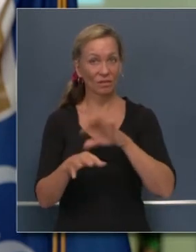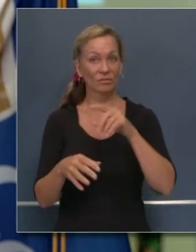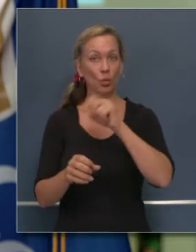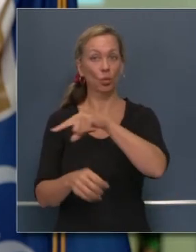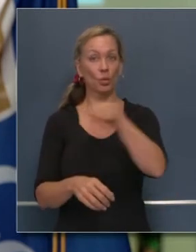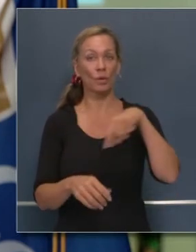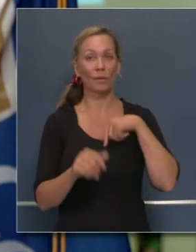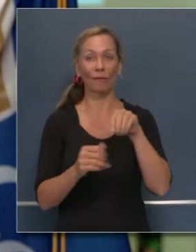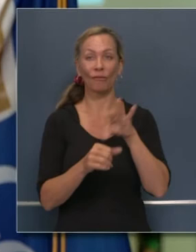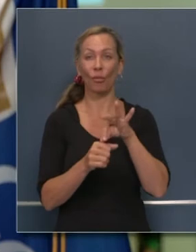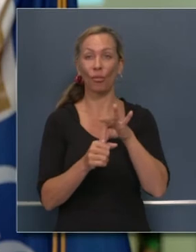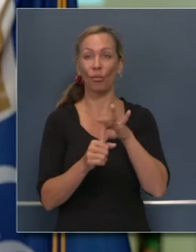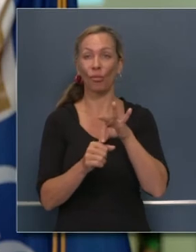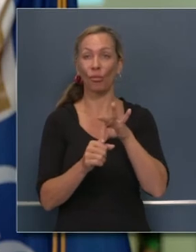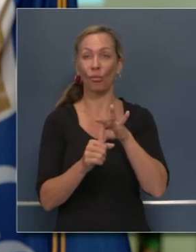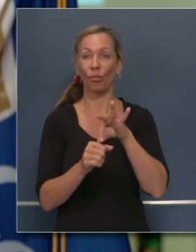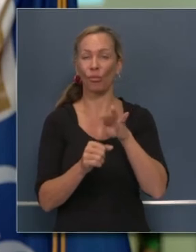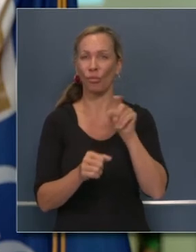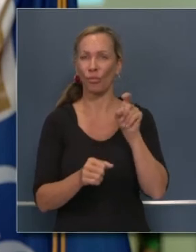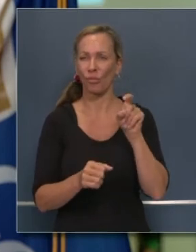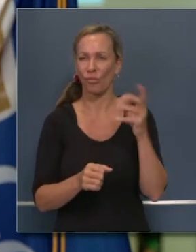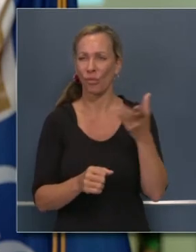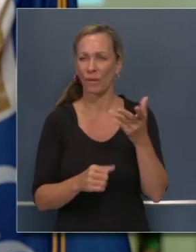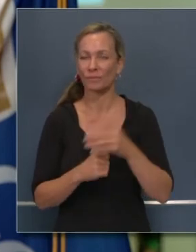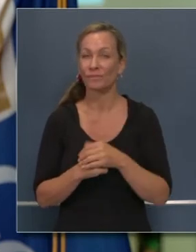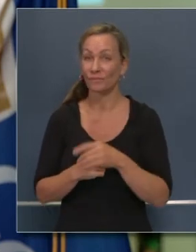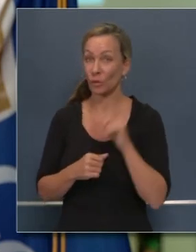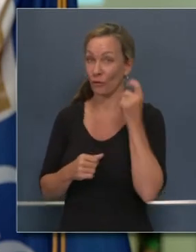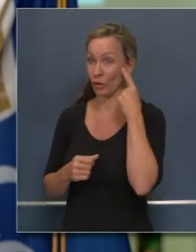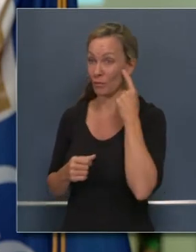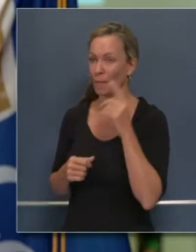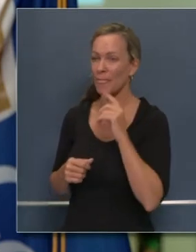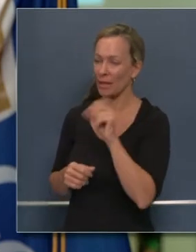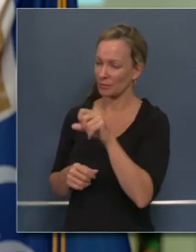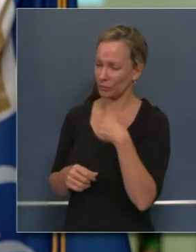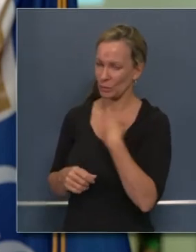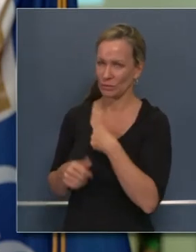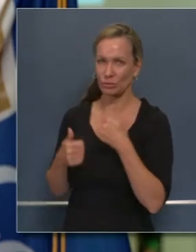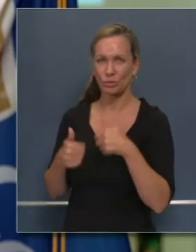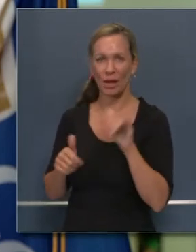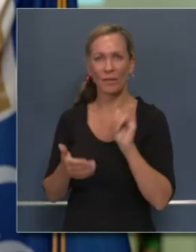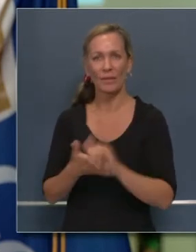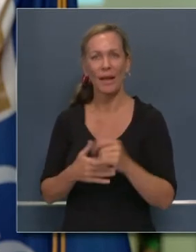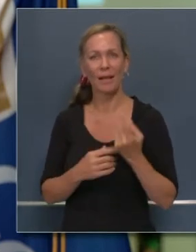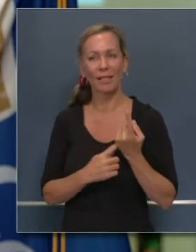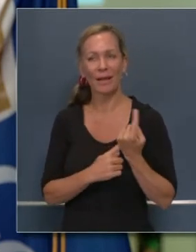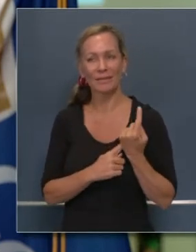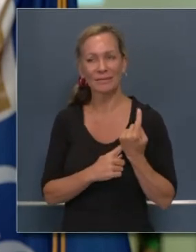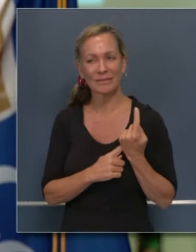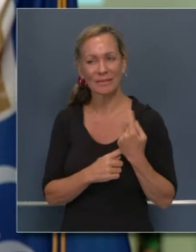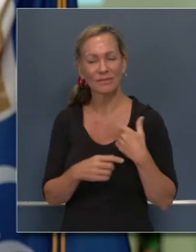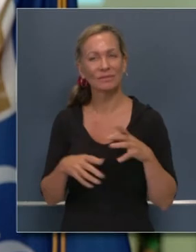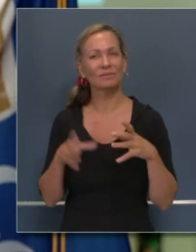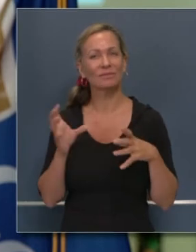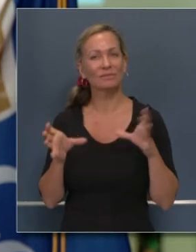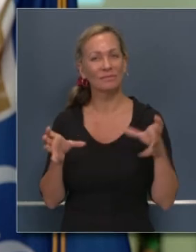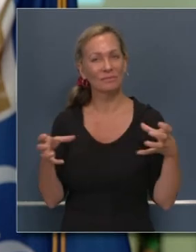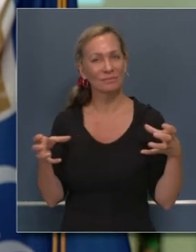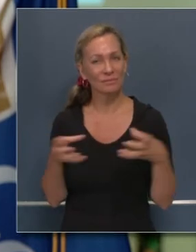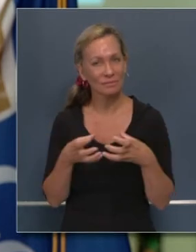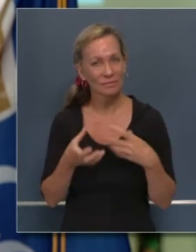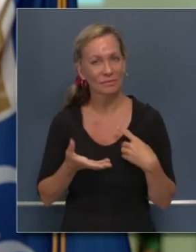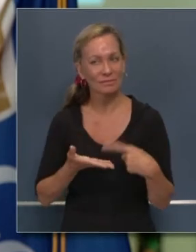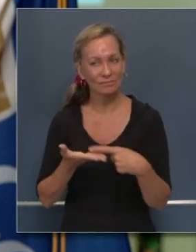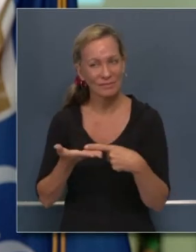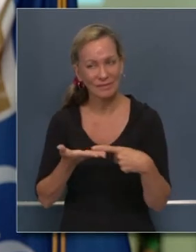¿Sabe que tuvimos esfuerzos el año pasado cuando tratamos de juntar a las partes interesadas para acomodar las diferentes perspectivas?